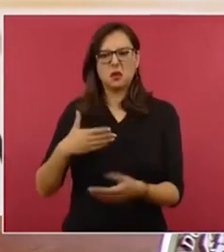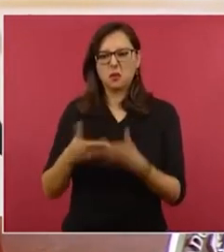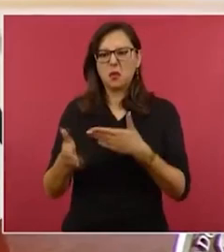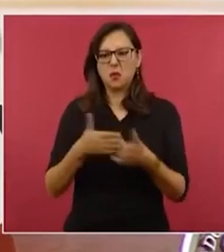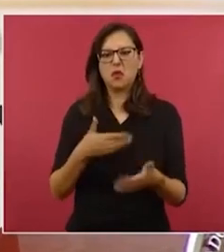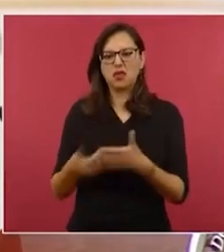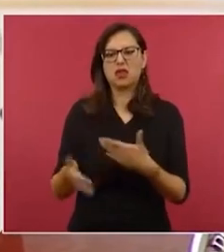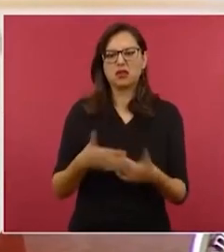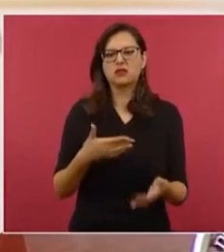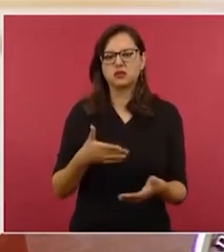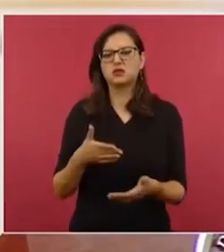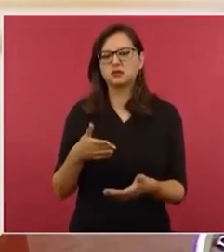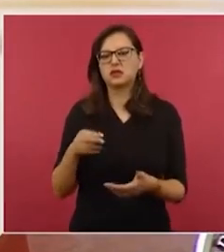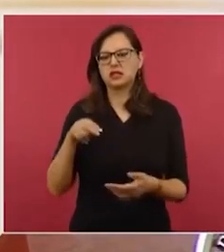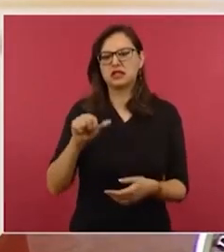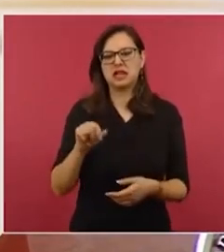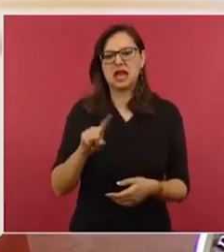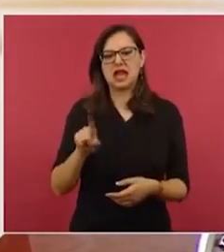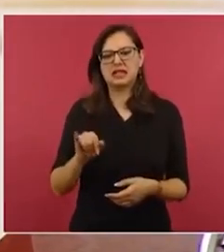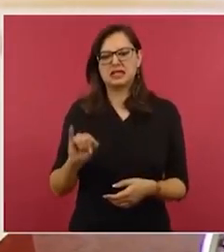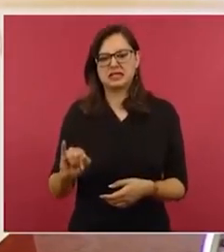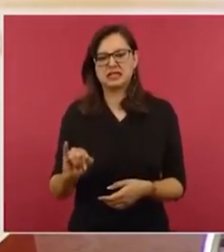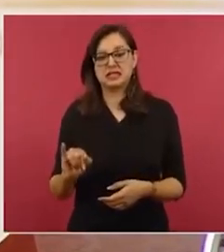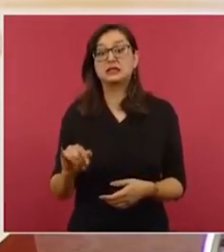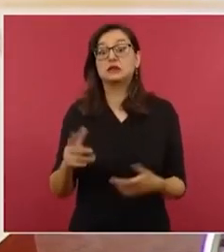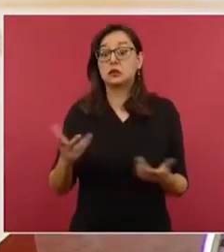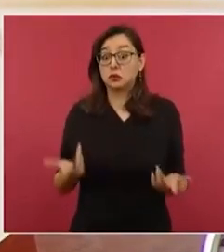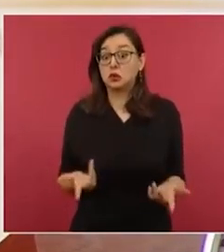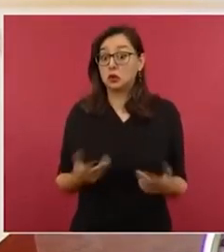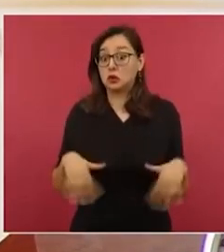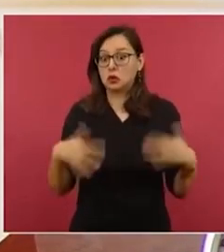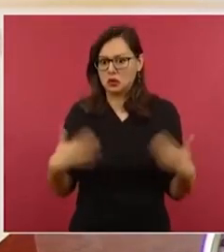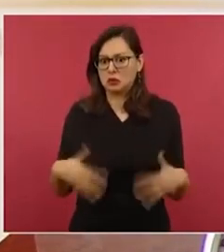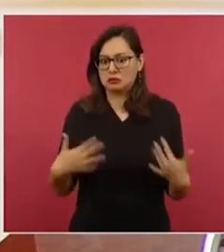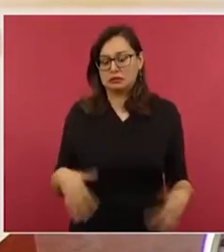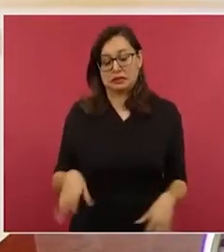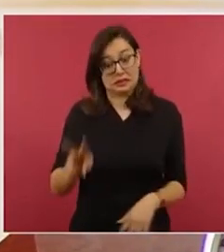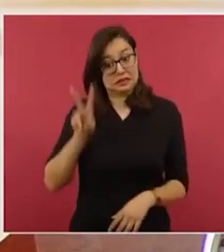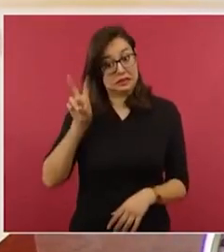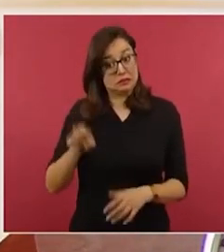eso es tema de discusión debate